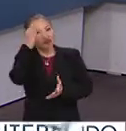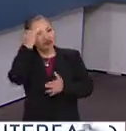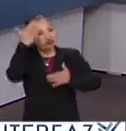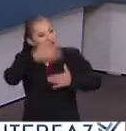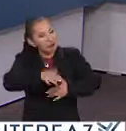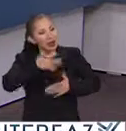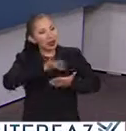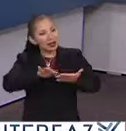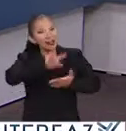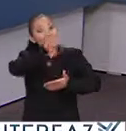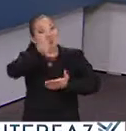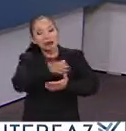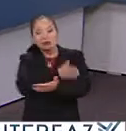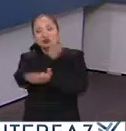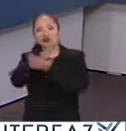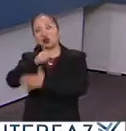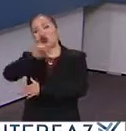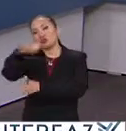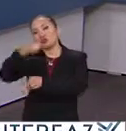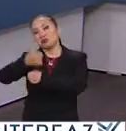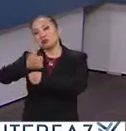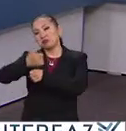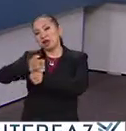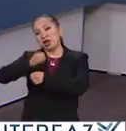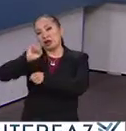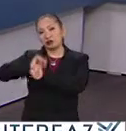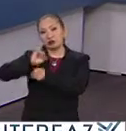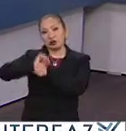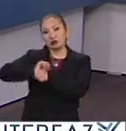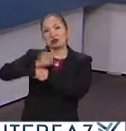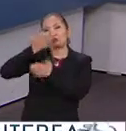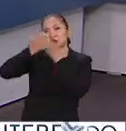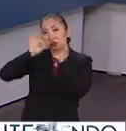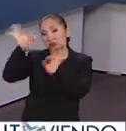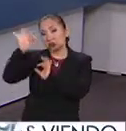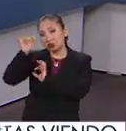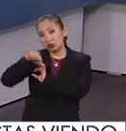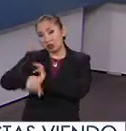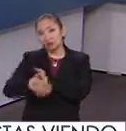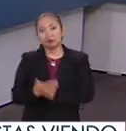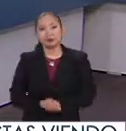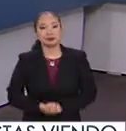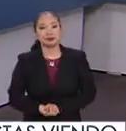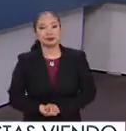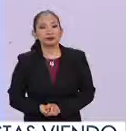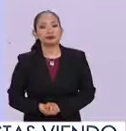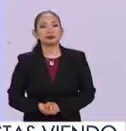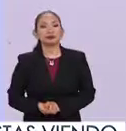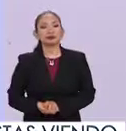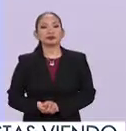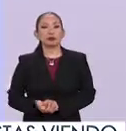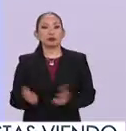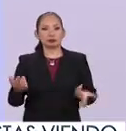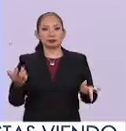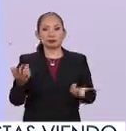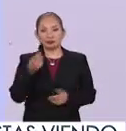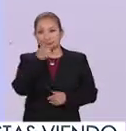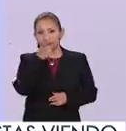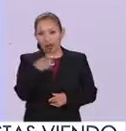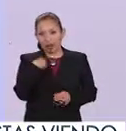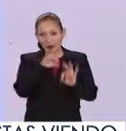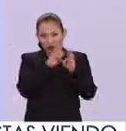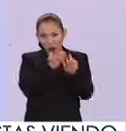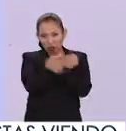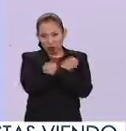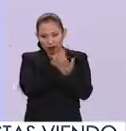y después incursionar en el siguiente proceso, que es esta continuidad para poder terminar después la primaria o la secundaria? Bueno, decirles que nuestro